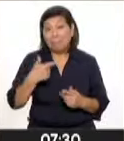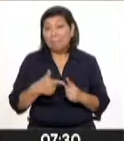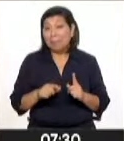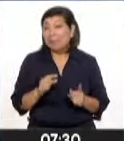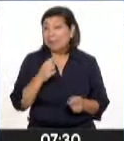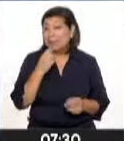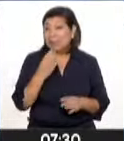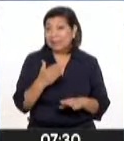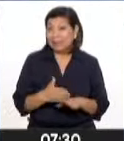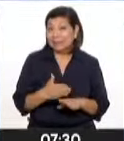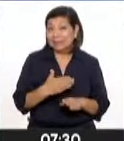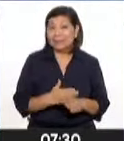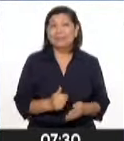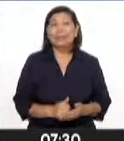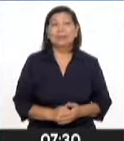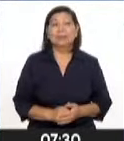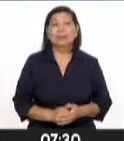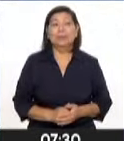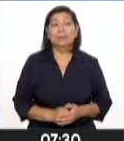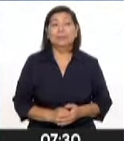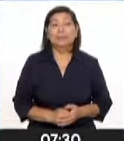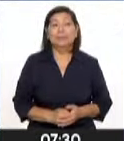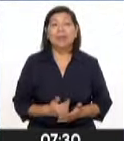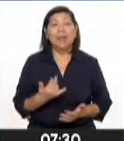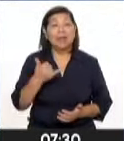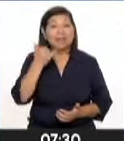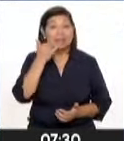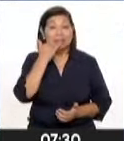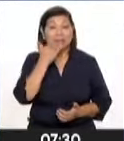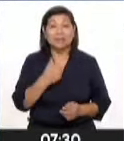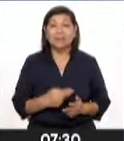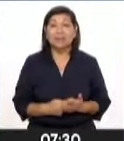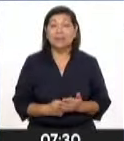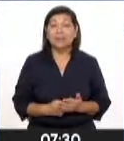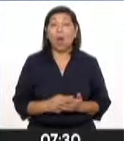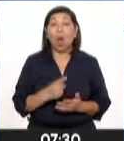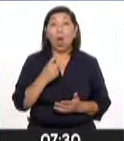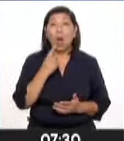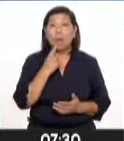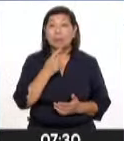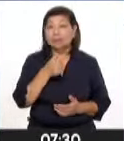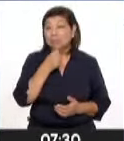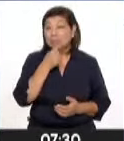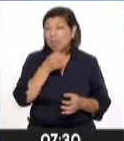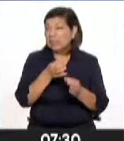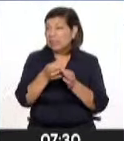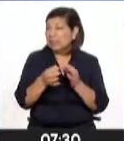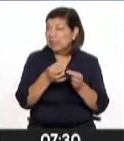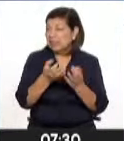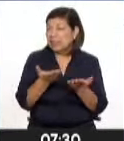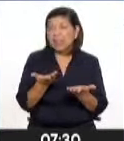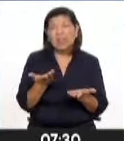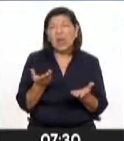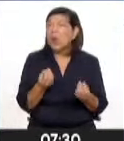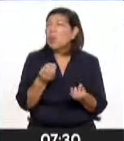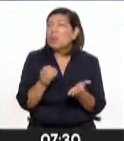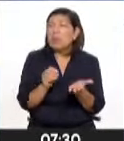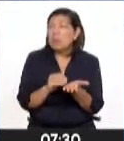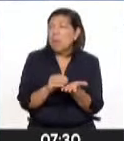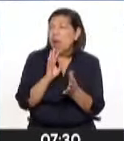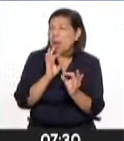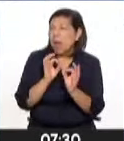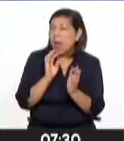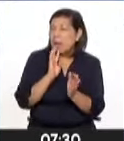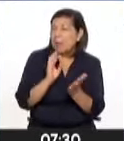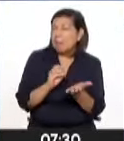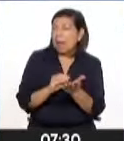Diga que ya tenemos a las 7.30 comunicación con el señor Fabián Bayas, internacionalista, para que nos pueda explicar y nos contextualice qué es lo que ha sucedido, qué